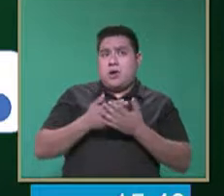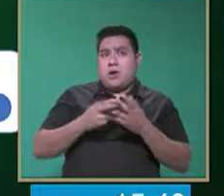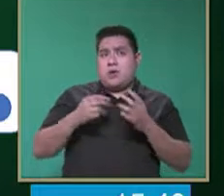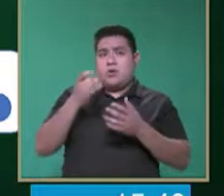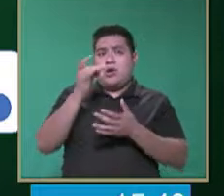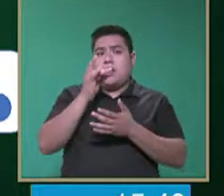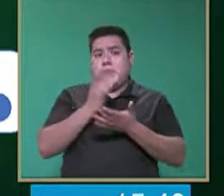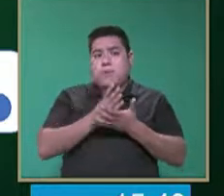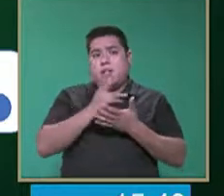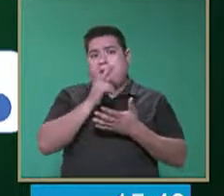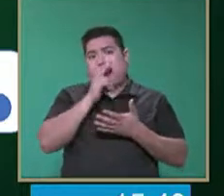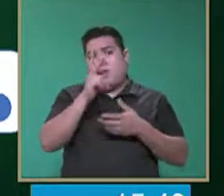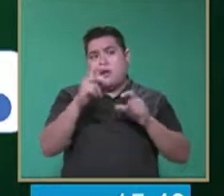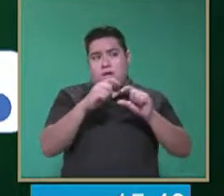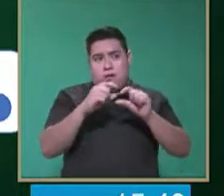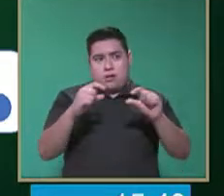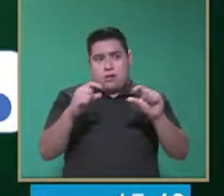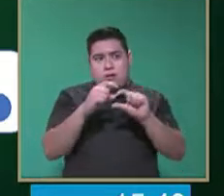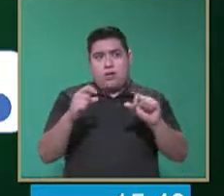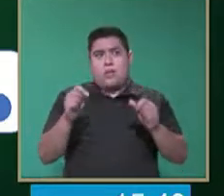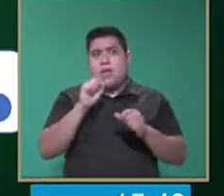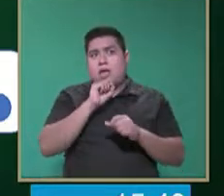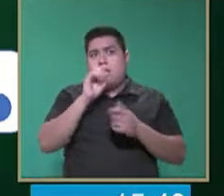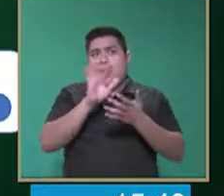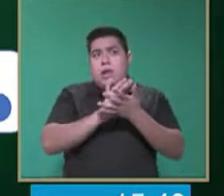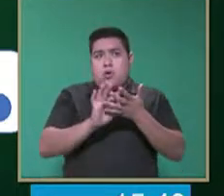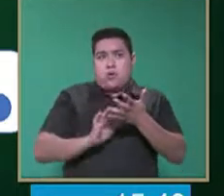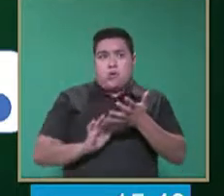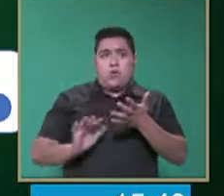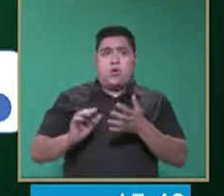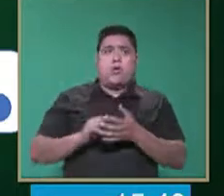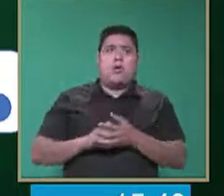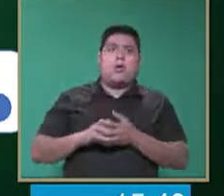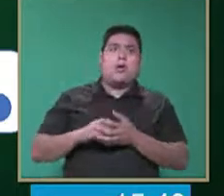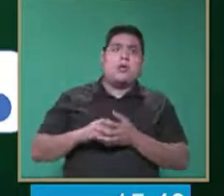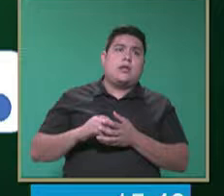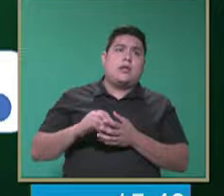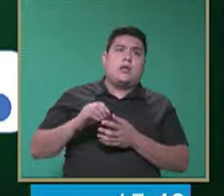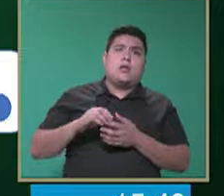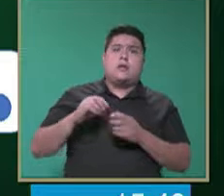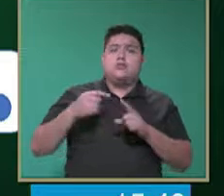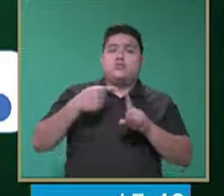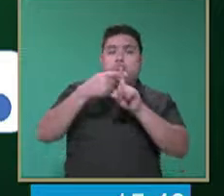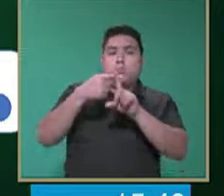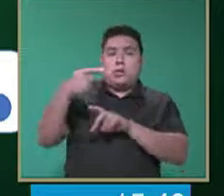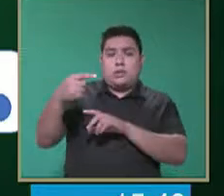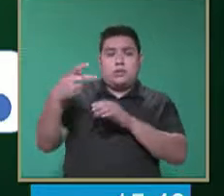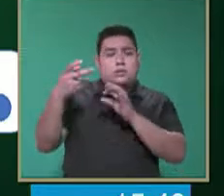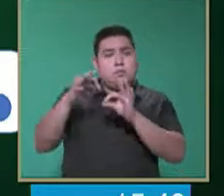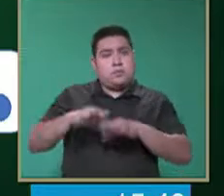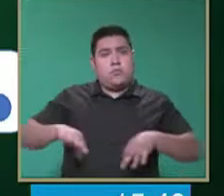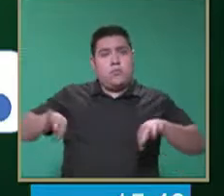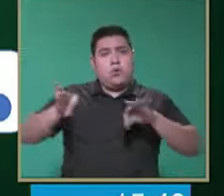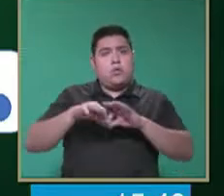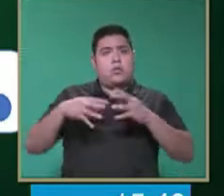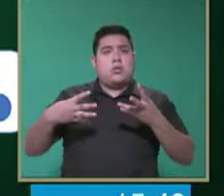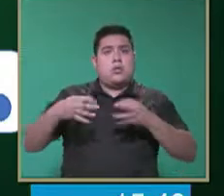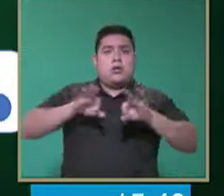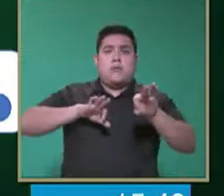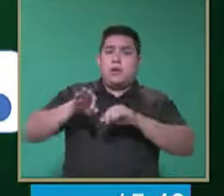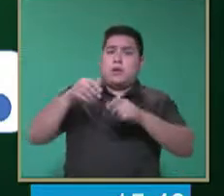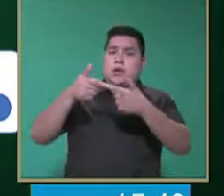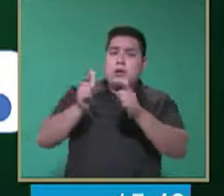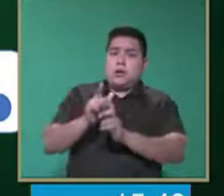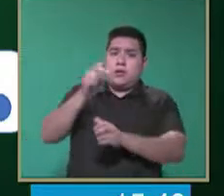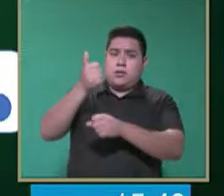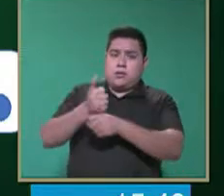favorecer para esa lectura. La enseñanza de la lectura en fonológica y la suma y resta son fundamentales de trabajar en primaria.